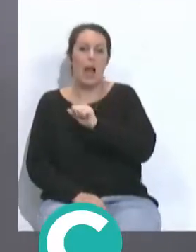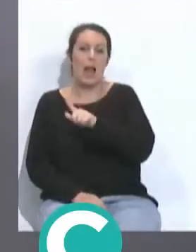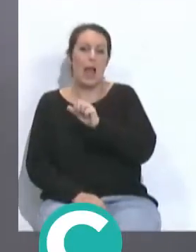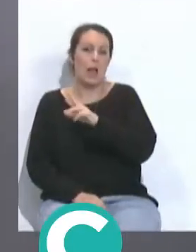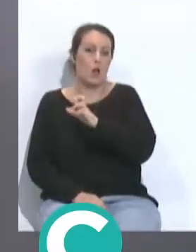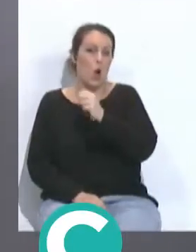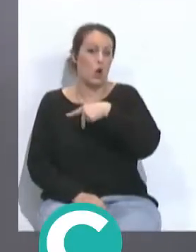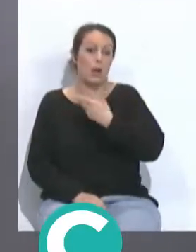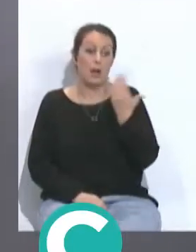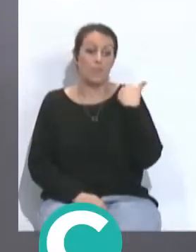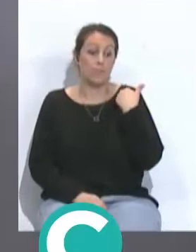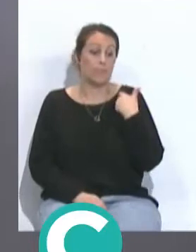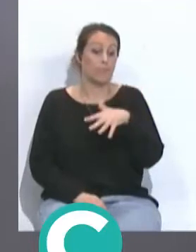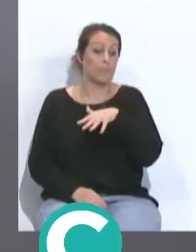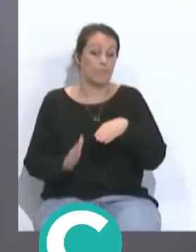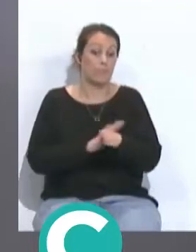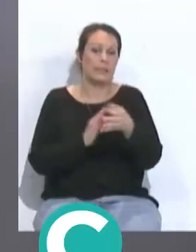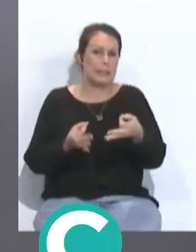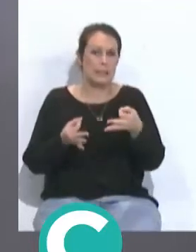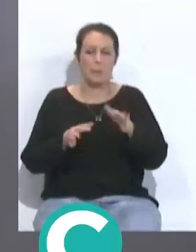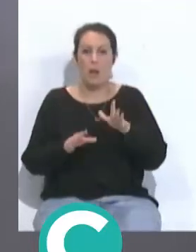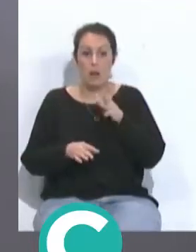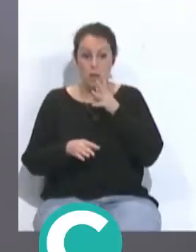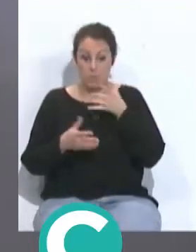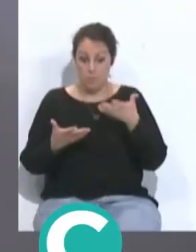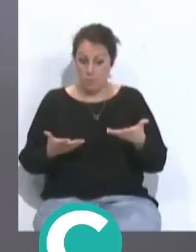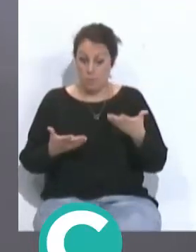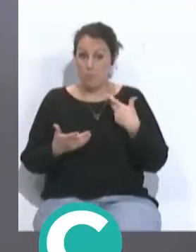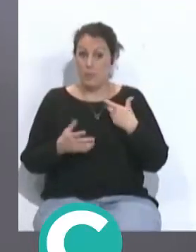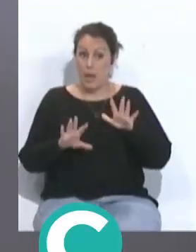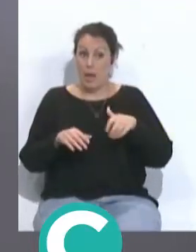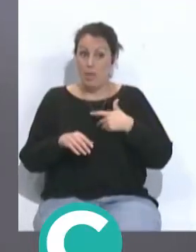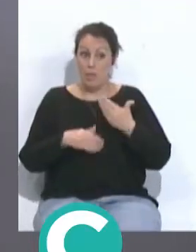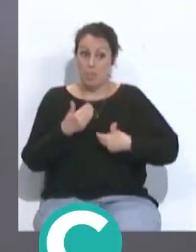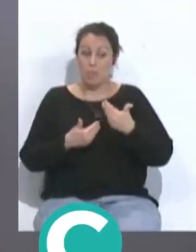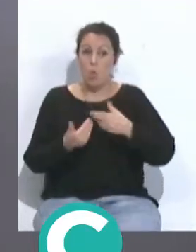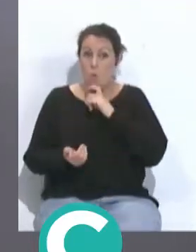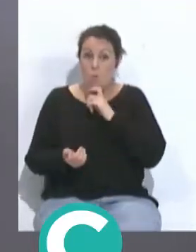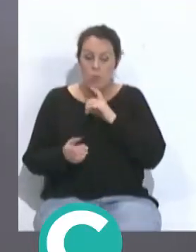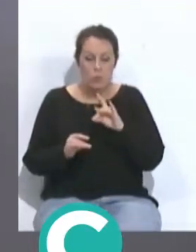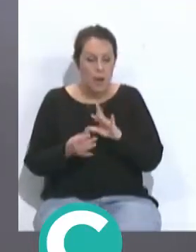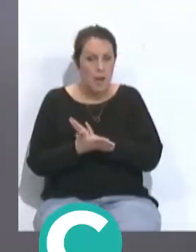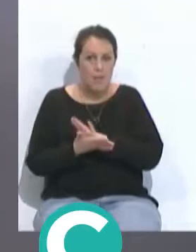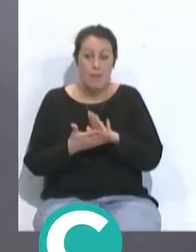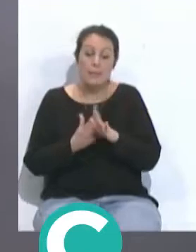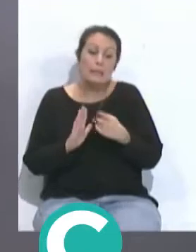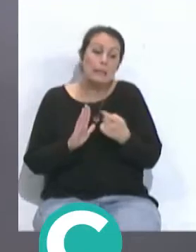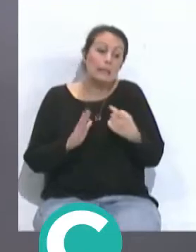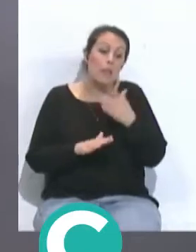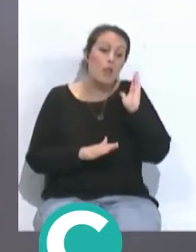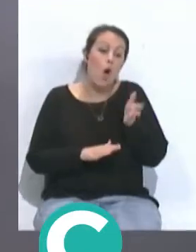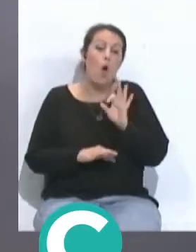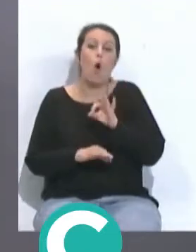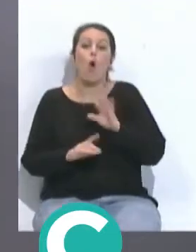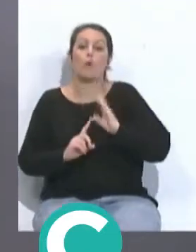su sitio pero hoy en día el Cádiz con la marxa que lleva en Liga no hay que tocar absolutamente nada excepto sanción o excepto